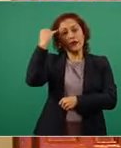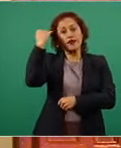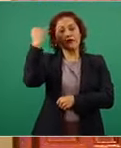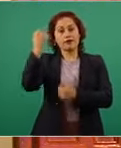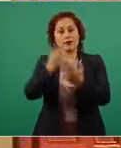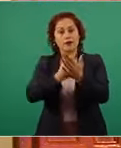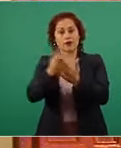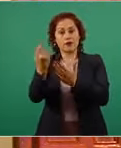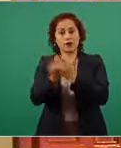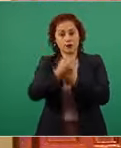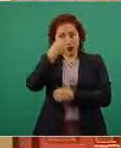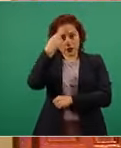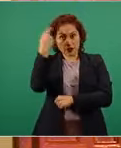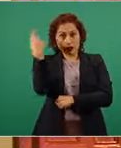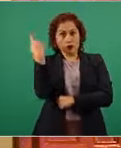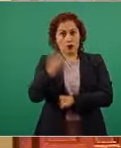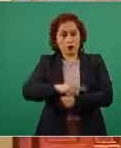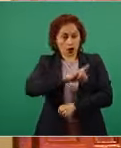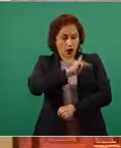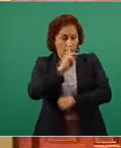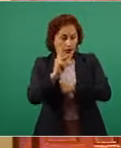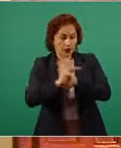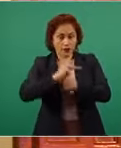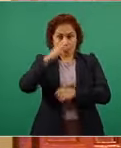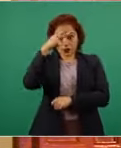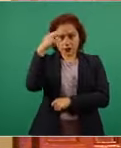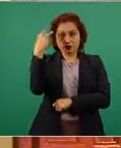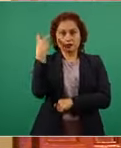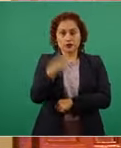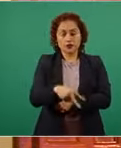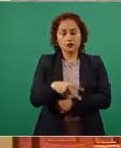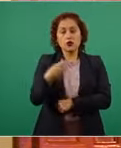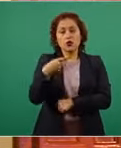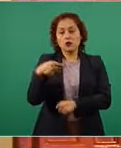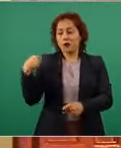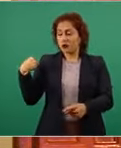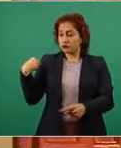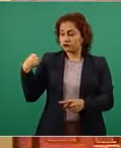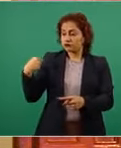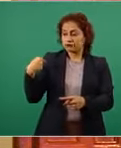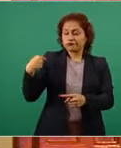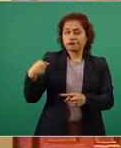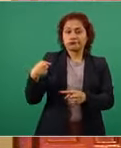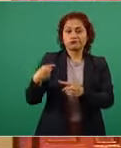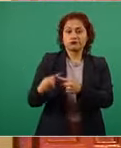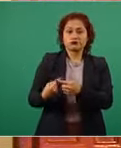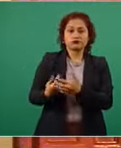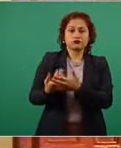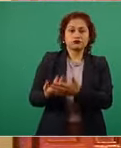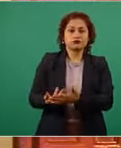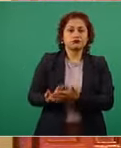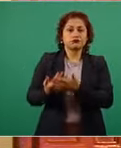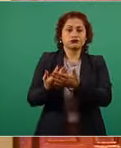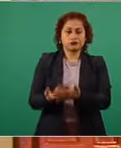nación que ha debido esperar un siglo a las condiciones